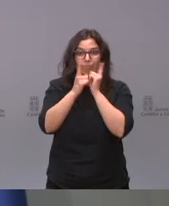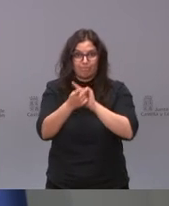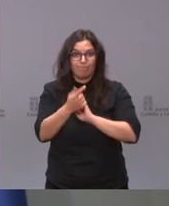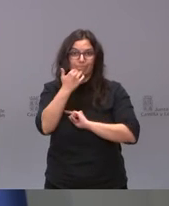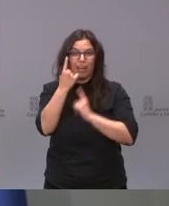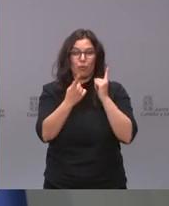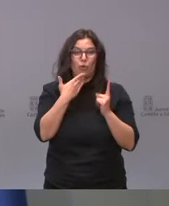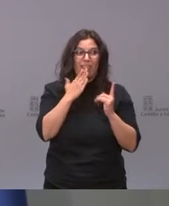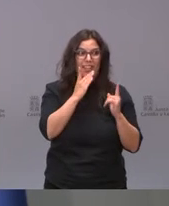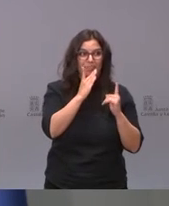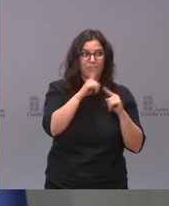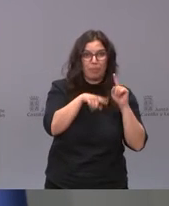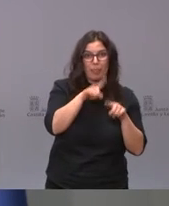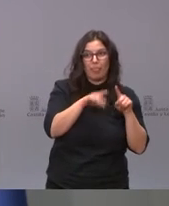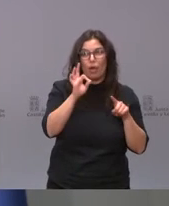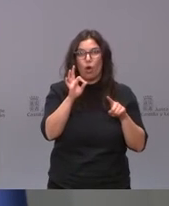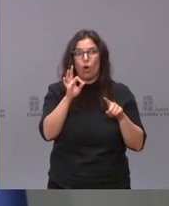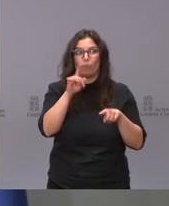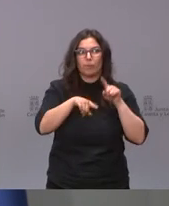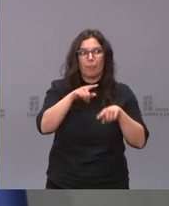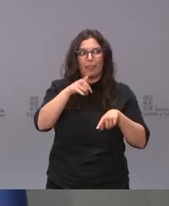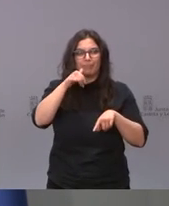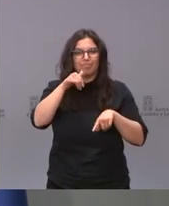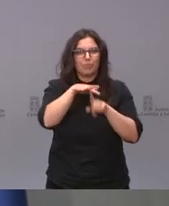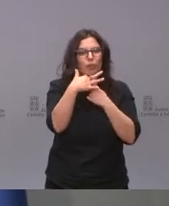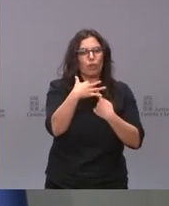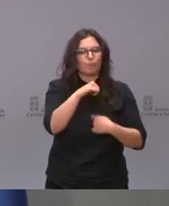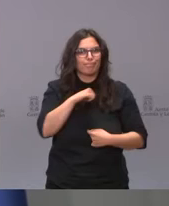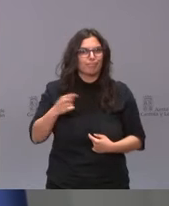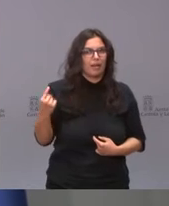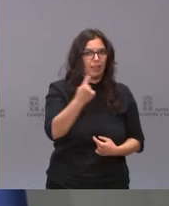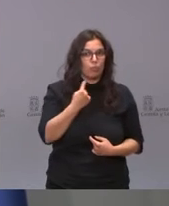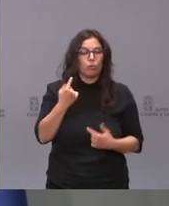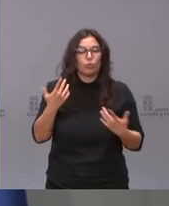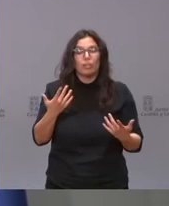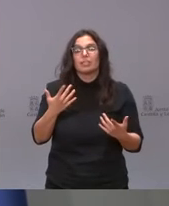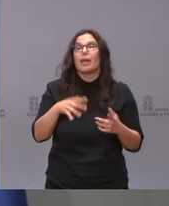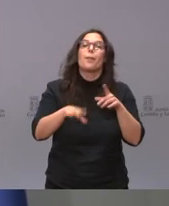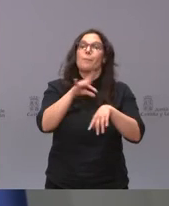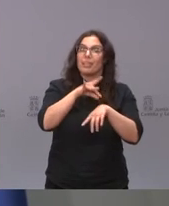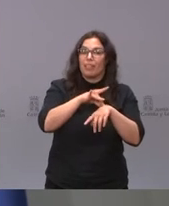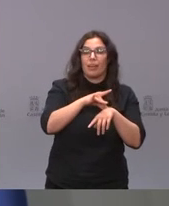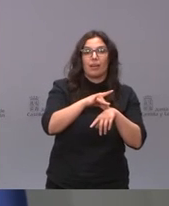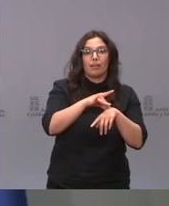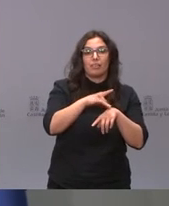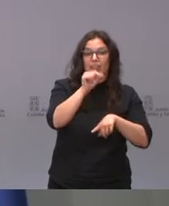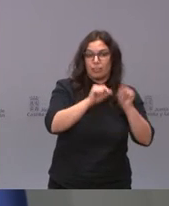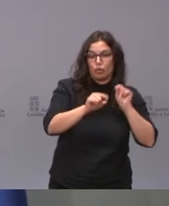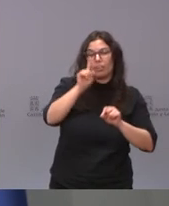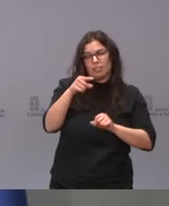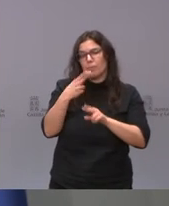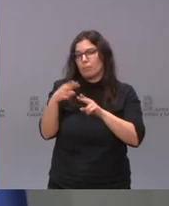grupos de edad o en algunos grupos de pacientes todas las decisiones en medicina y en política también se toman